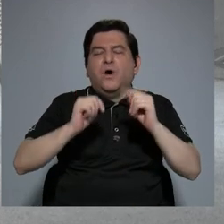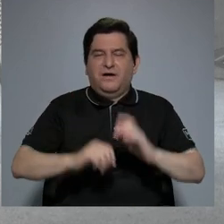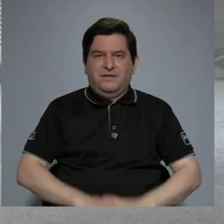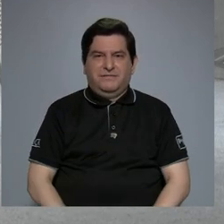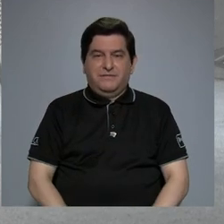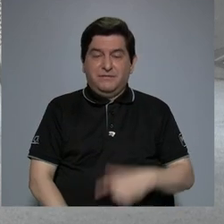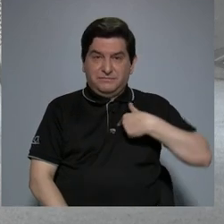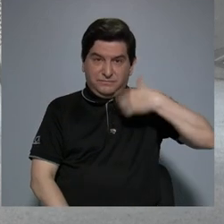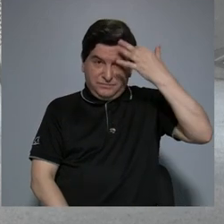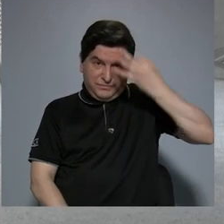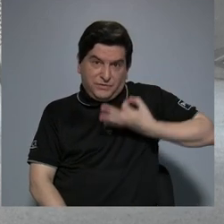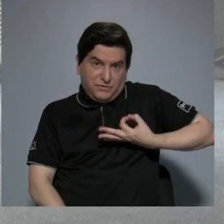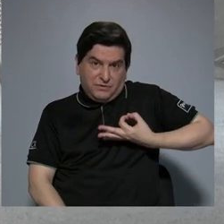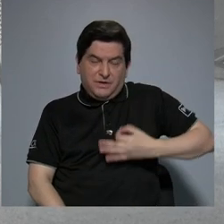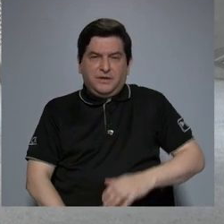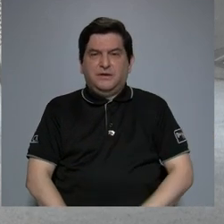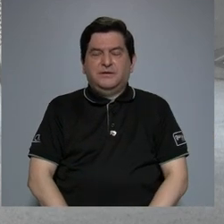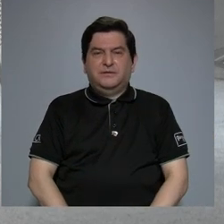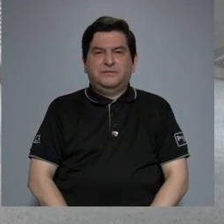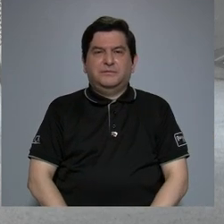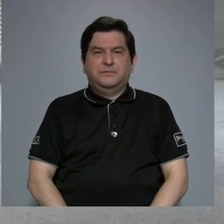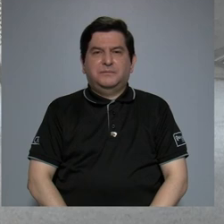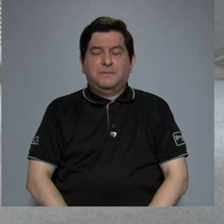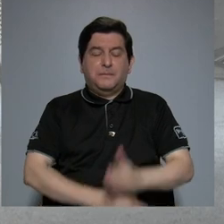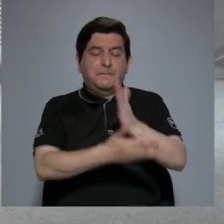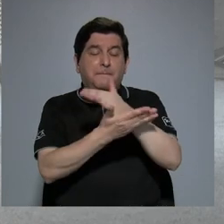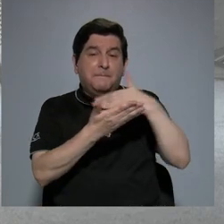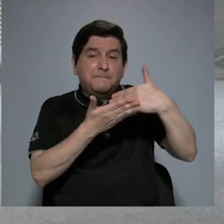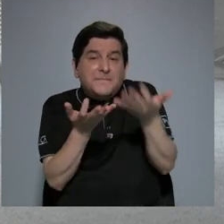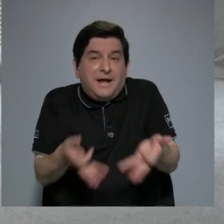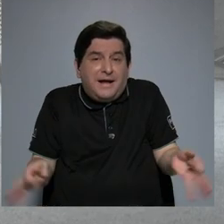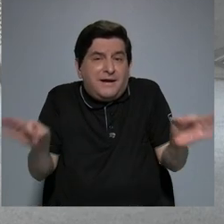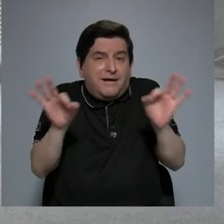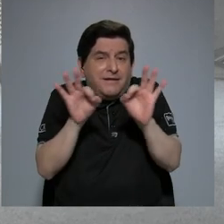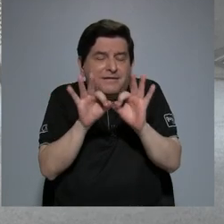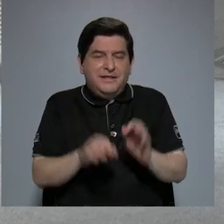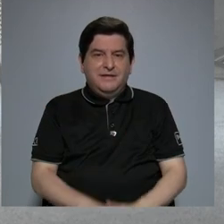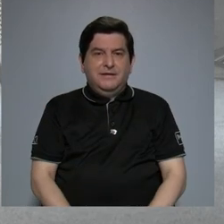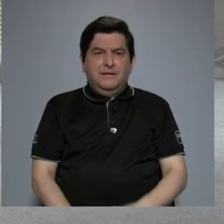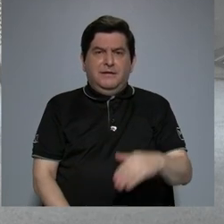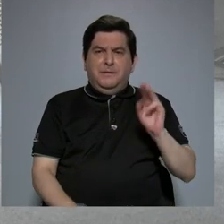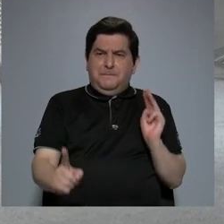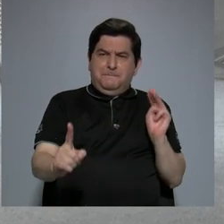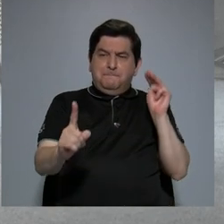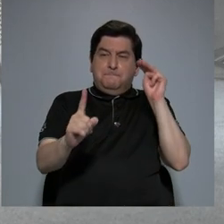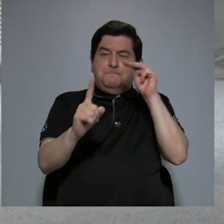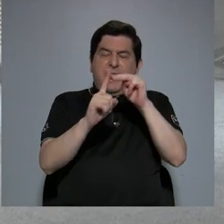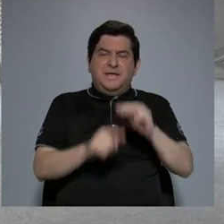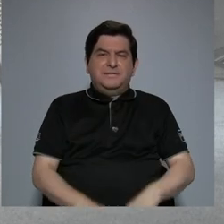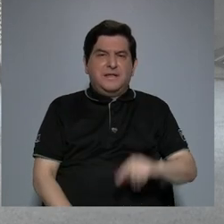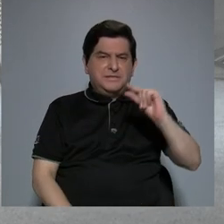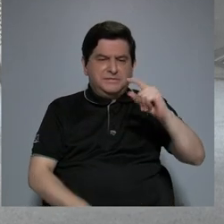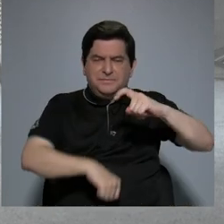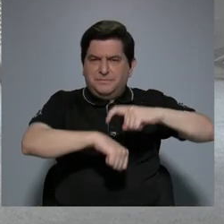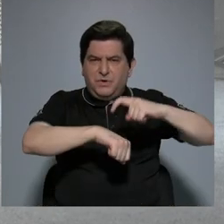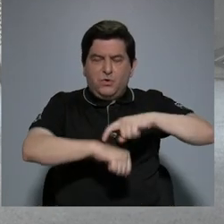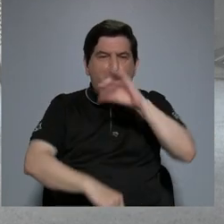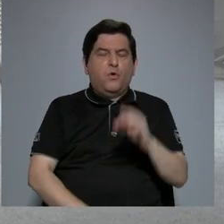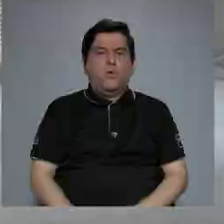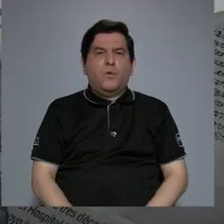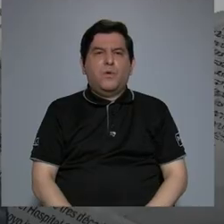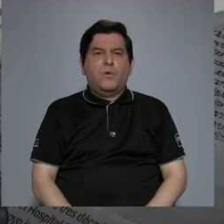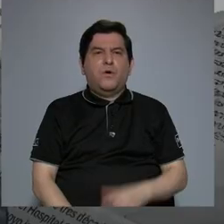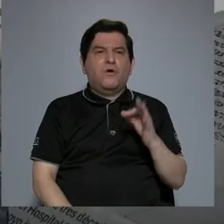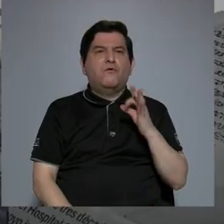una parte importante es poder tener metas a corto y largo